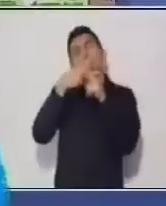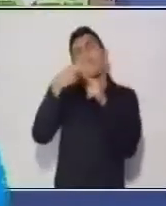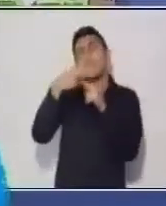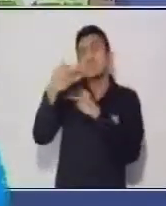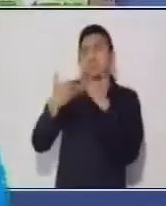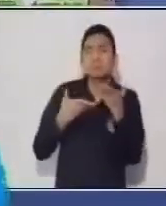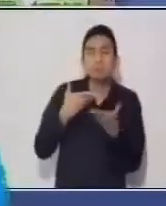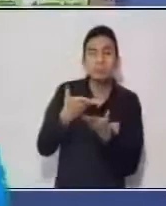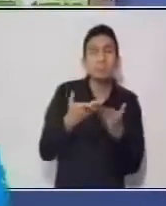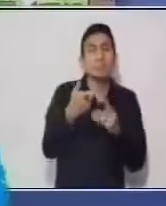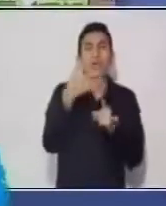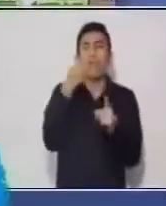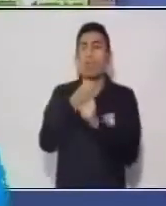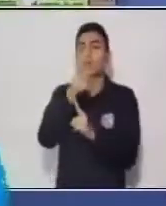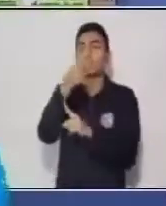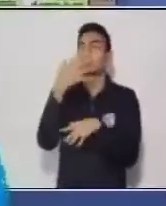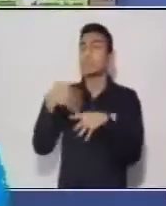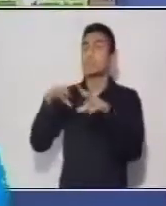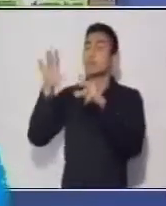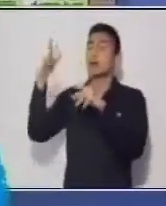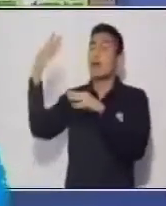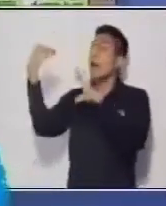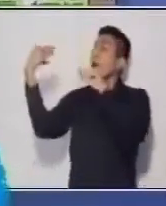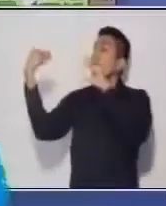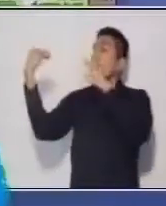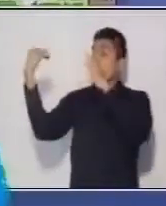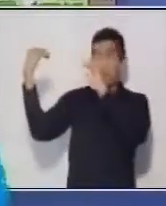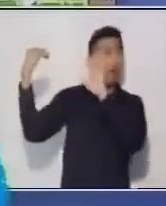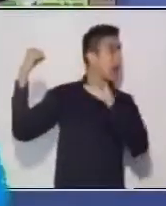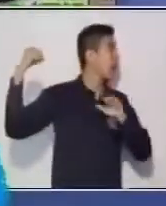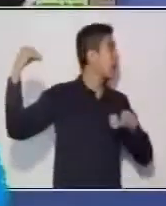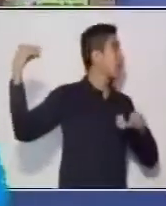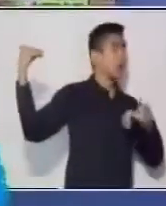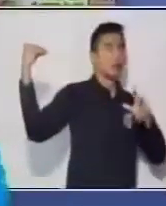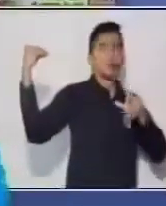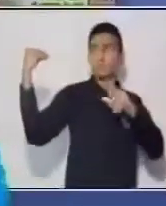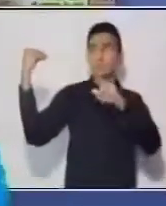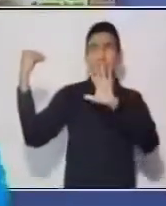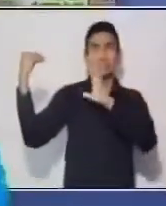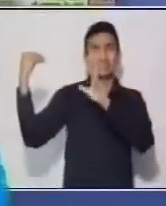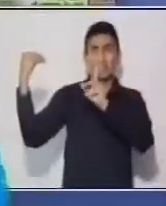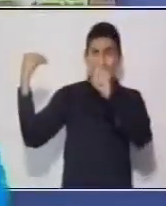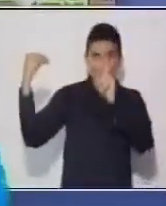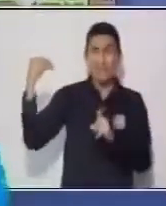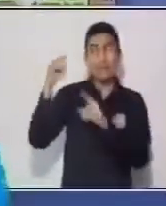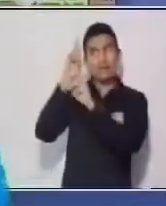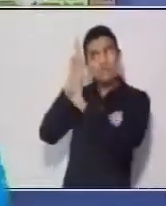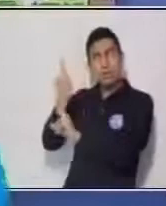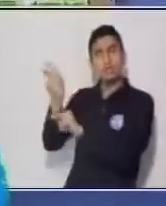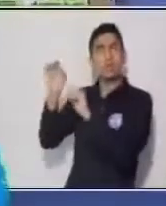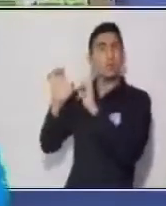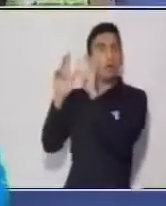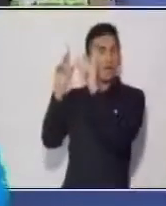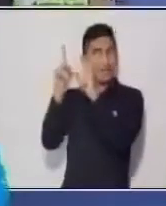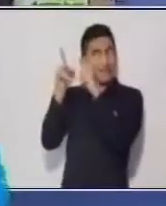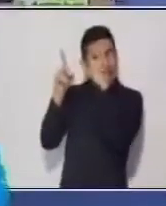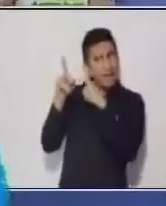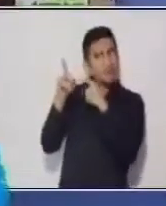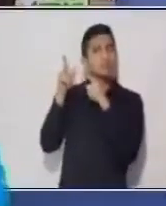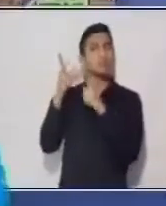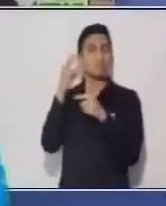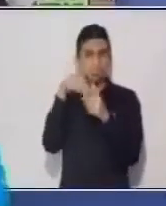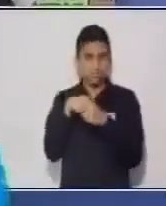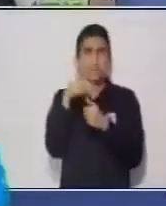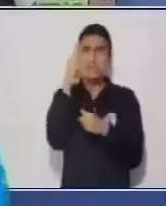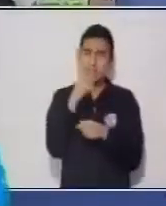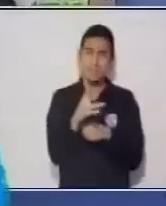es decir, dejar hablar a la otra persona, no interrumpir, hablar con respeto. Eso también se introduce